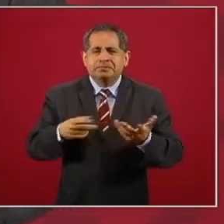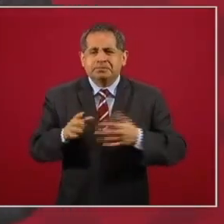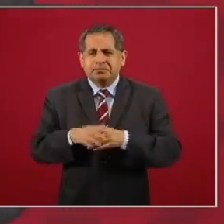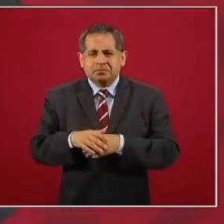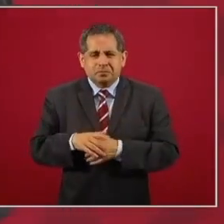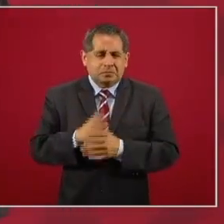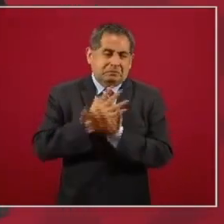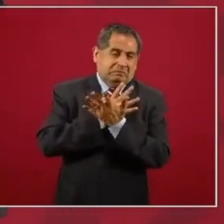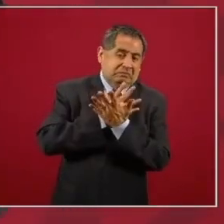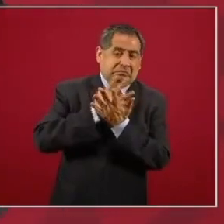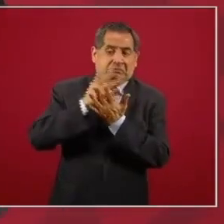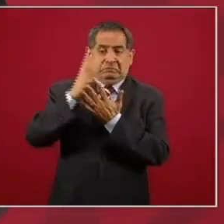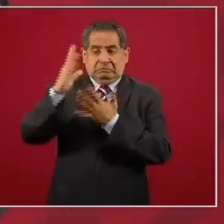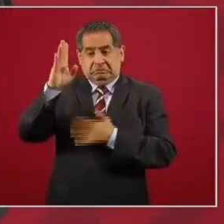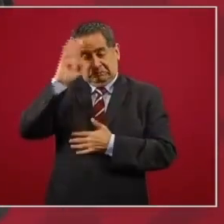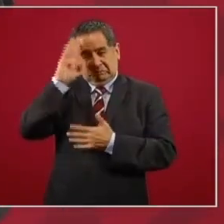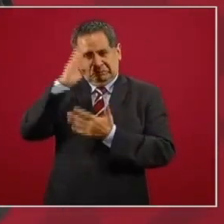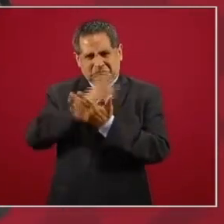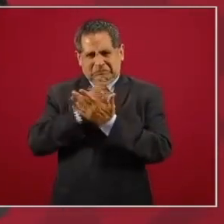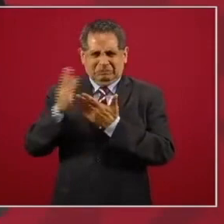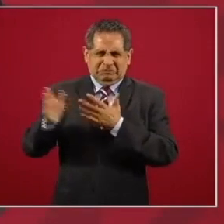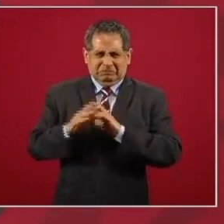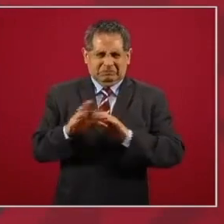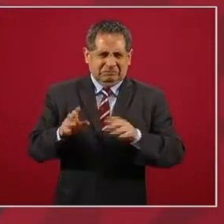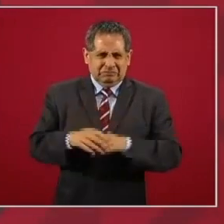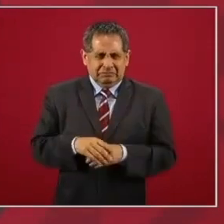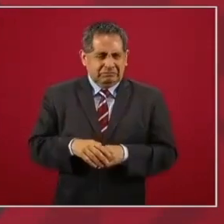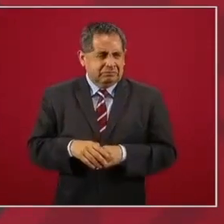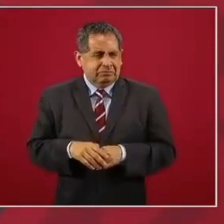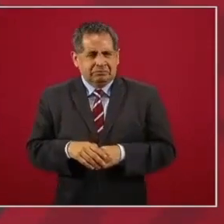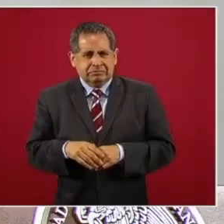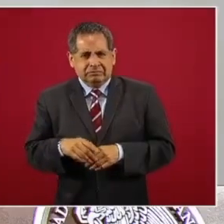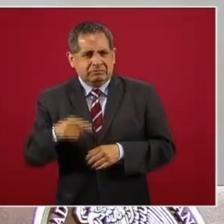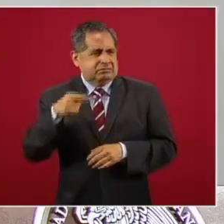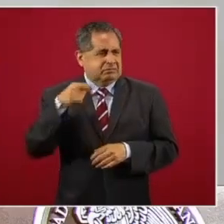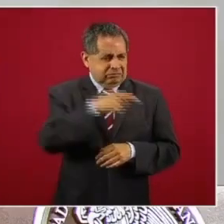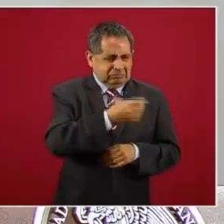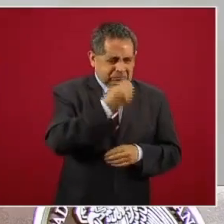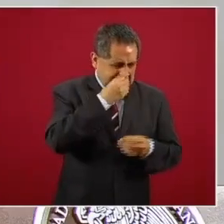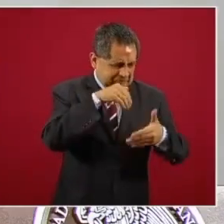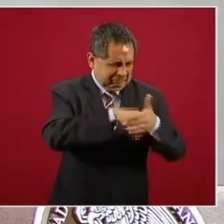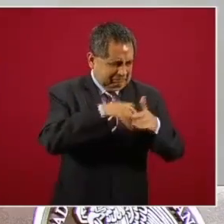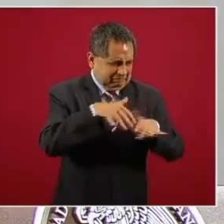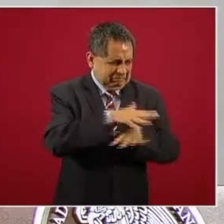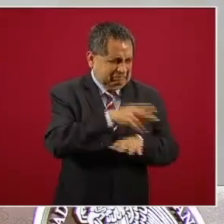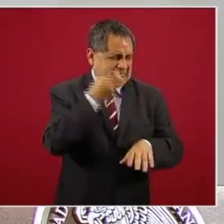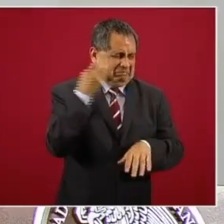extremistas de decir es por la chatarra, no,